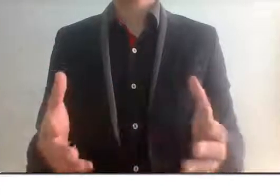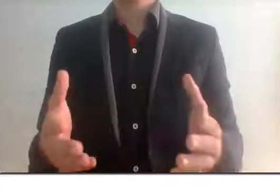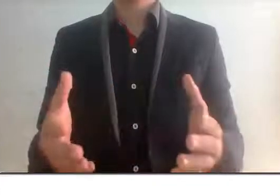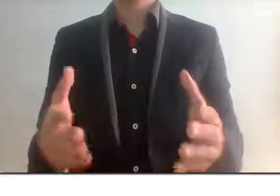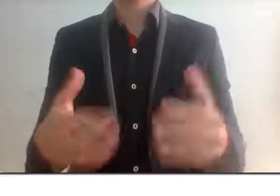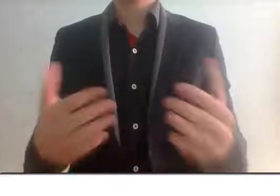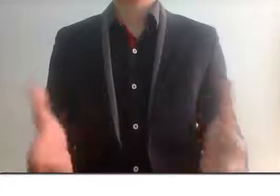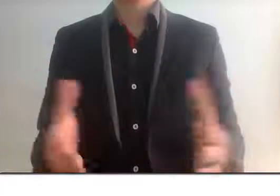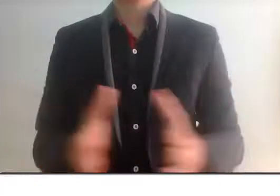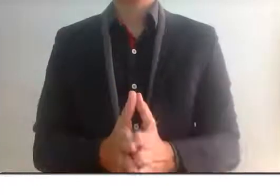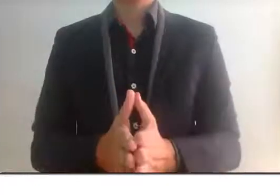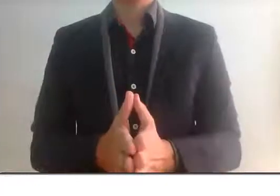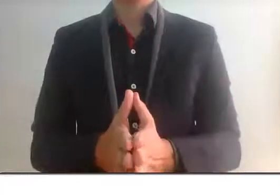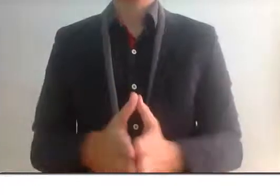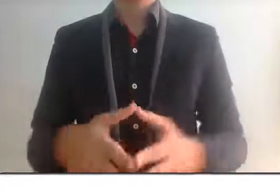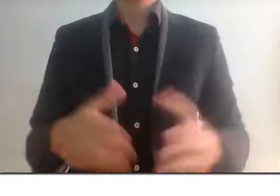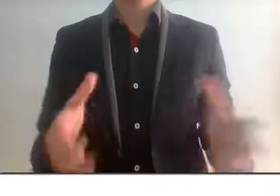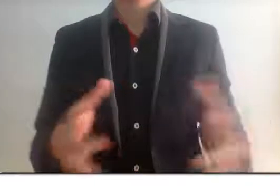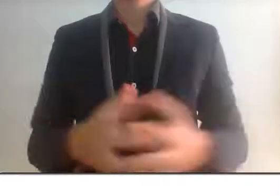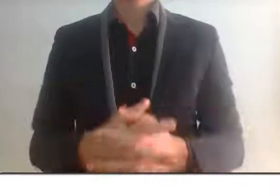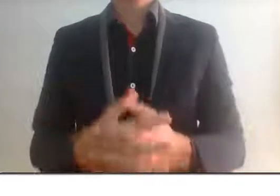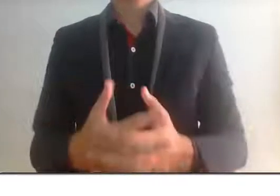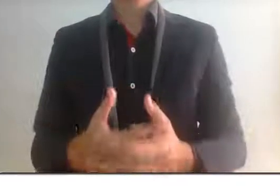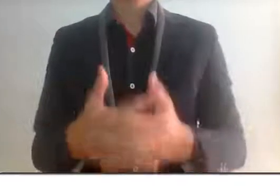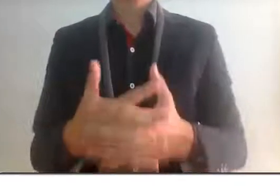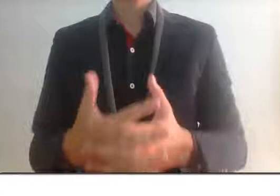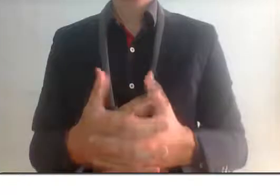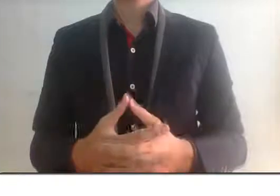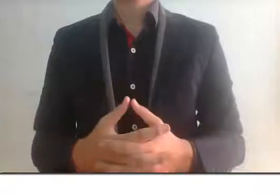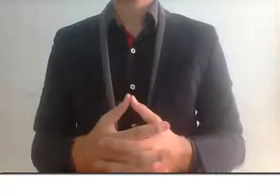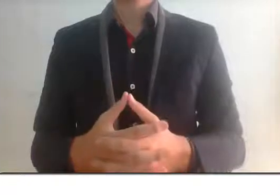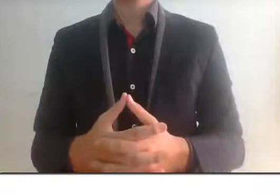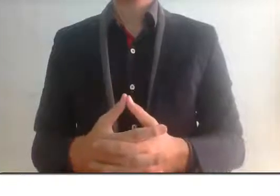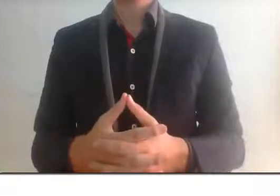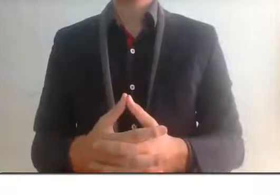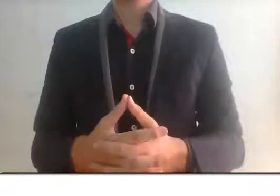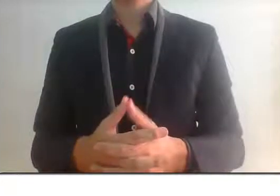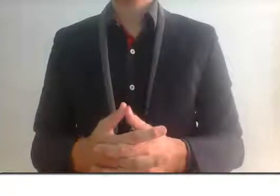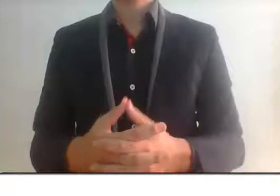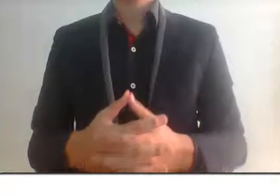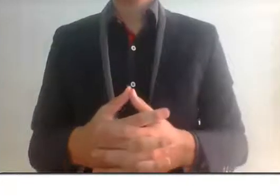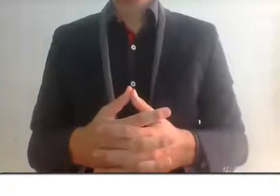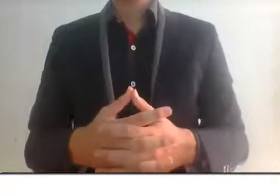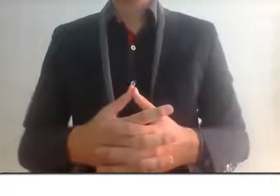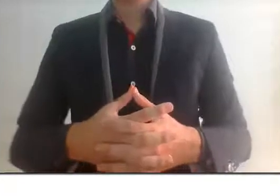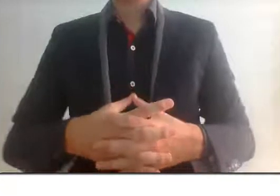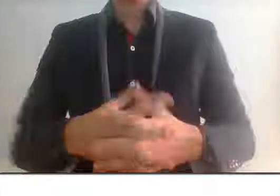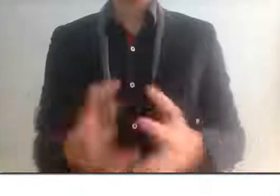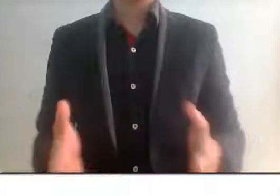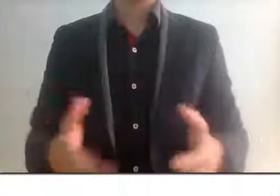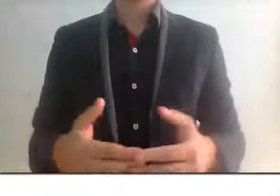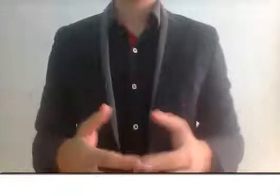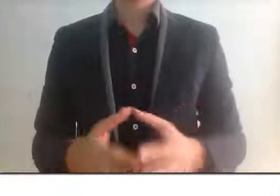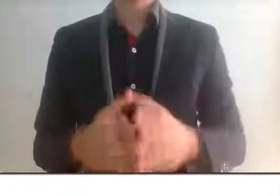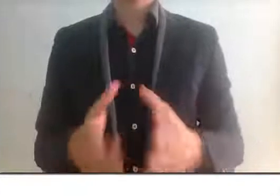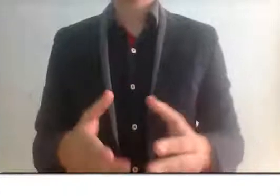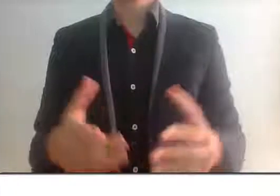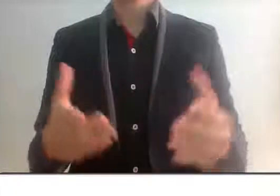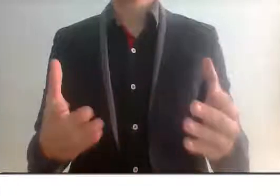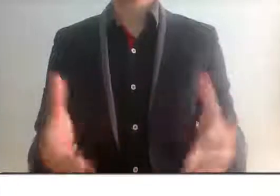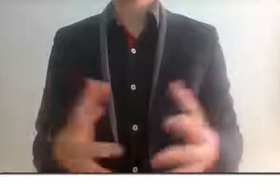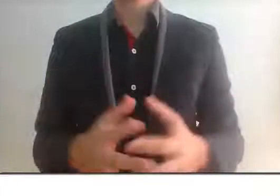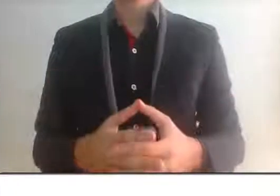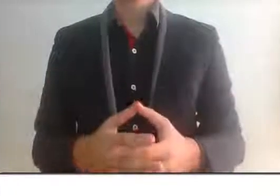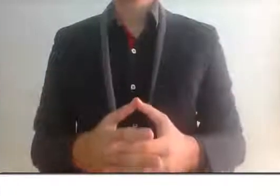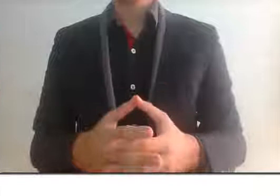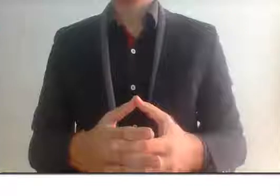mecanismos para facilitar la vida a las personas. Bueno, realmente no hay mucho que decir ya con relación a esto y si esto les agradó me pueden dejar un like,